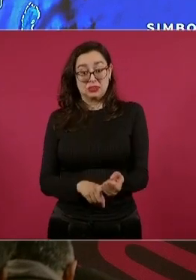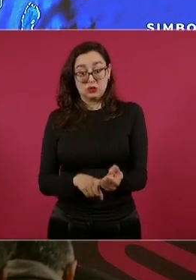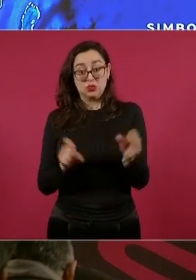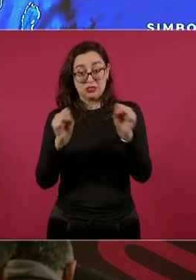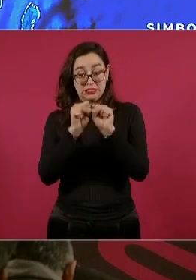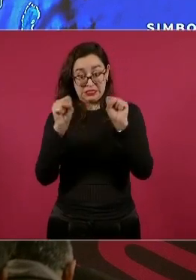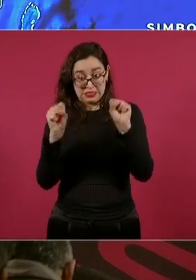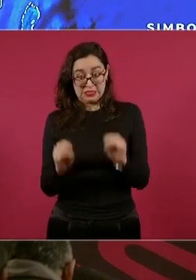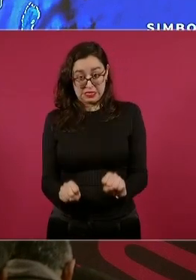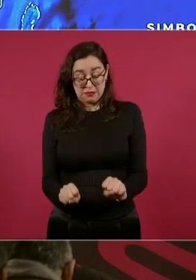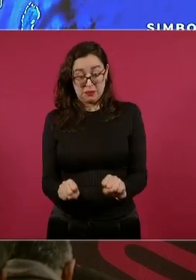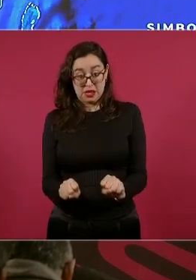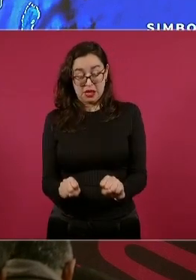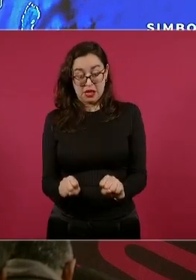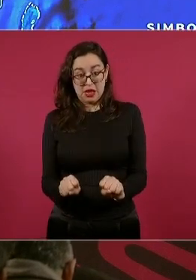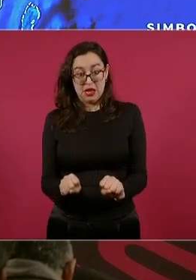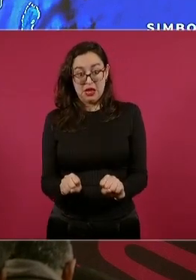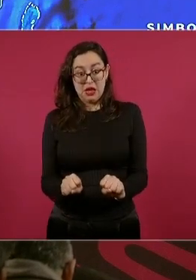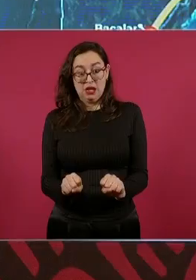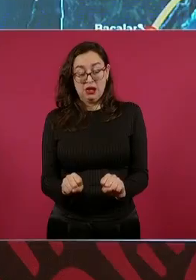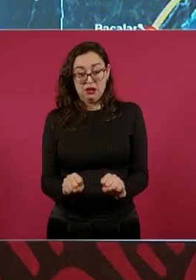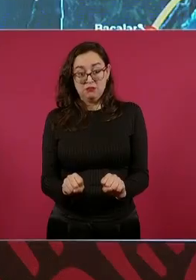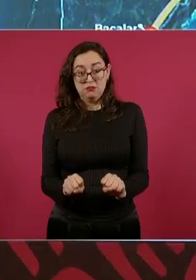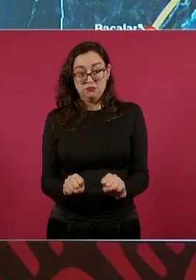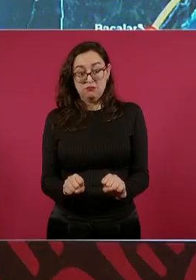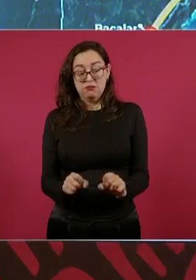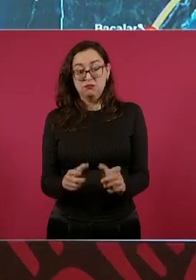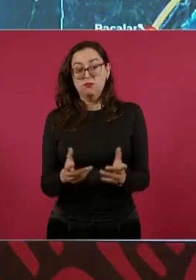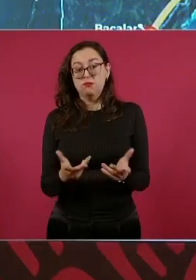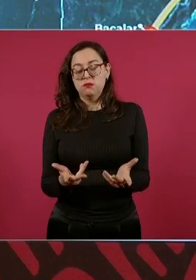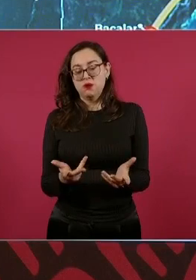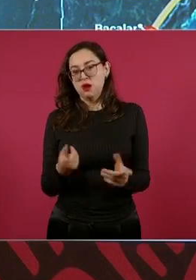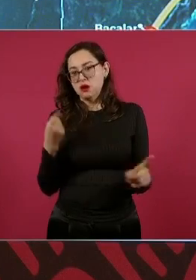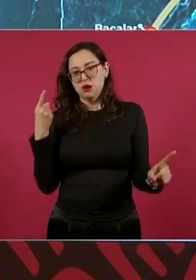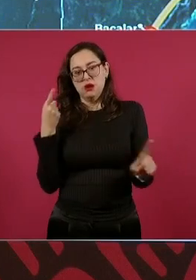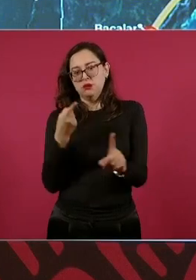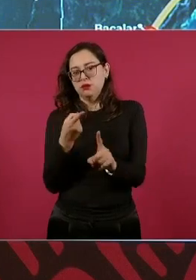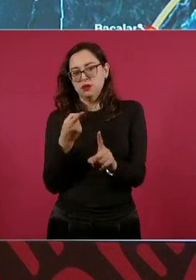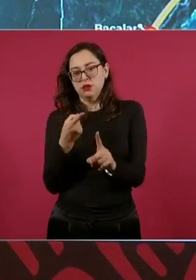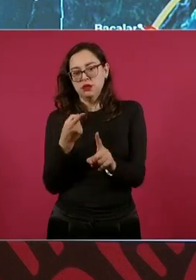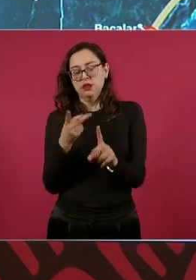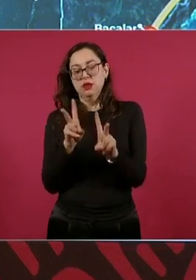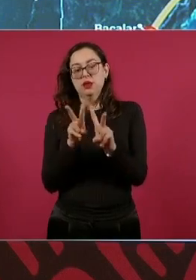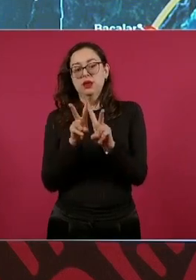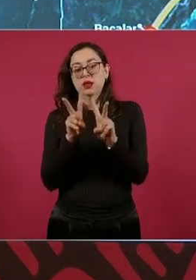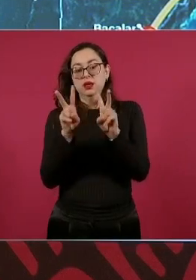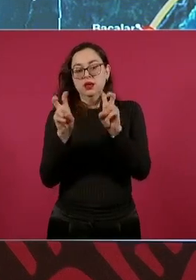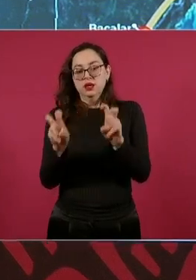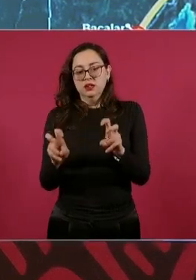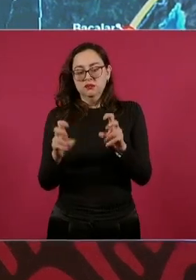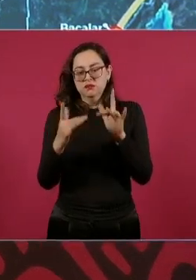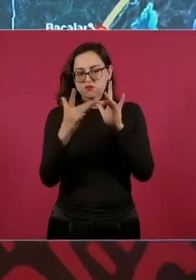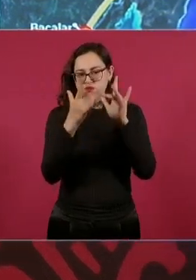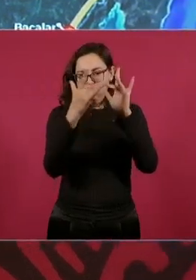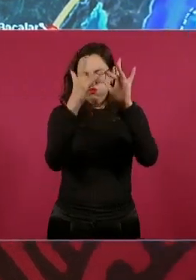construyendo que tiene que ver con fibra óptica en todo